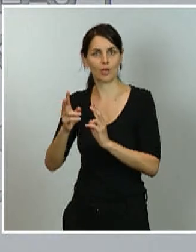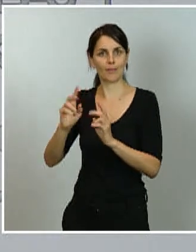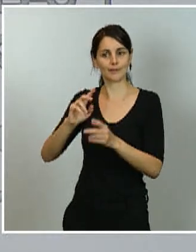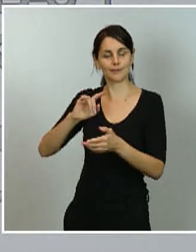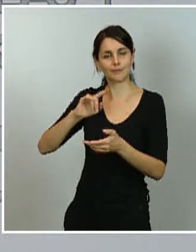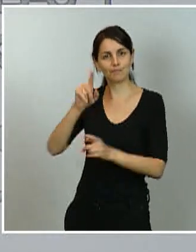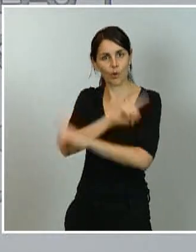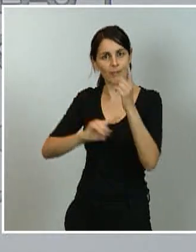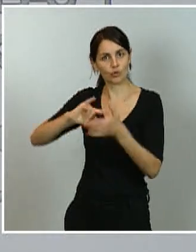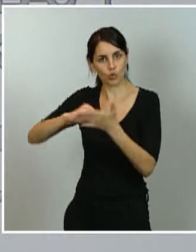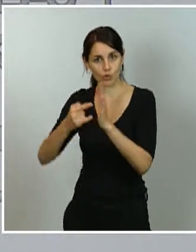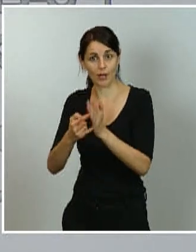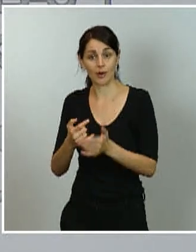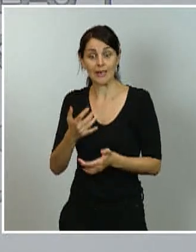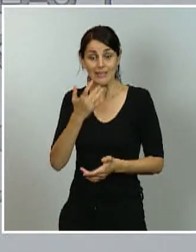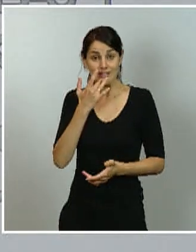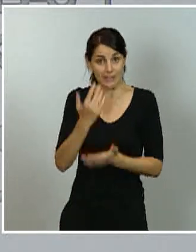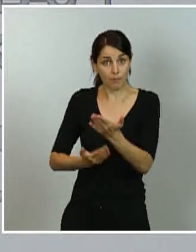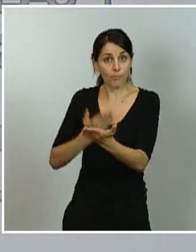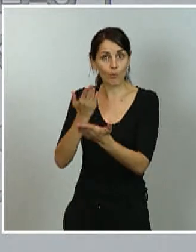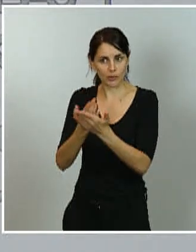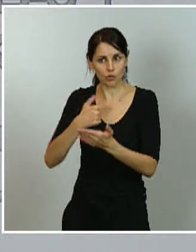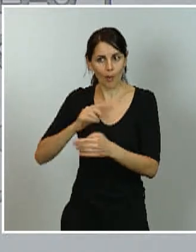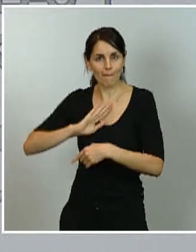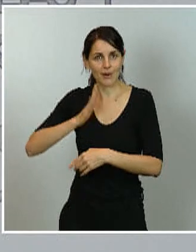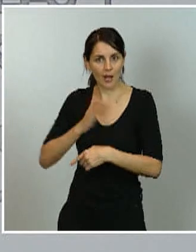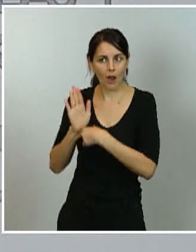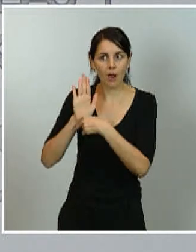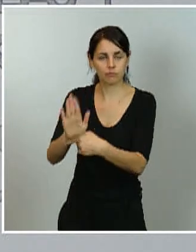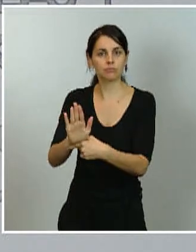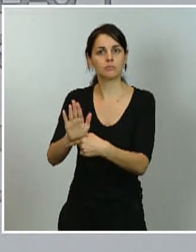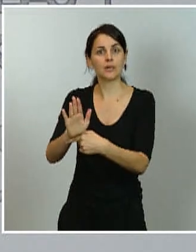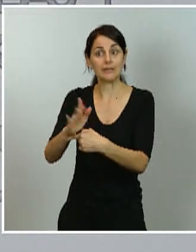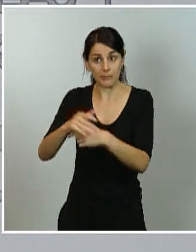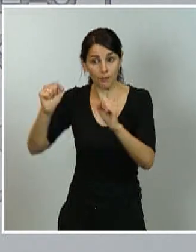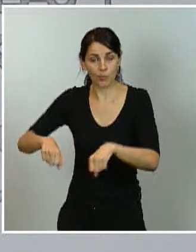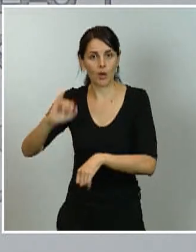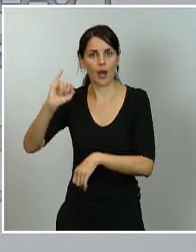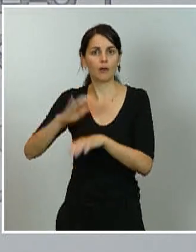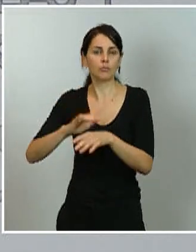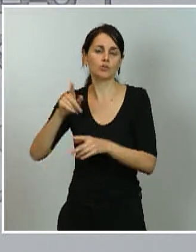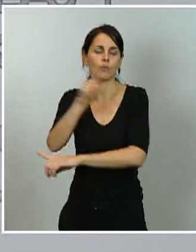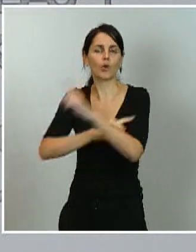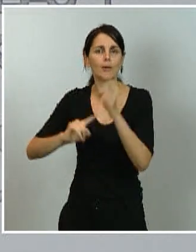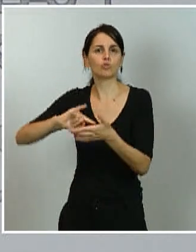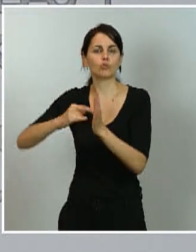propuesta que hará prospera, solucionamos problemas. Las preguntas que usted me ha hecho tienen una respuesta que se deduce muy fácilmente de los comentarios